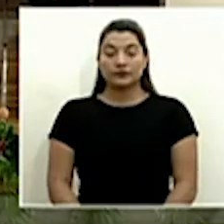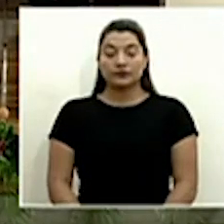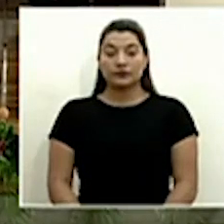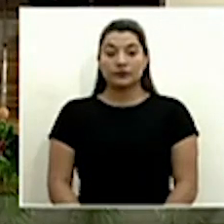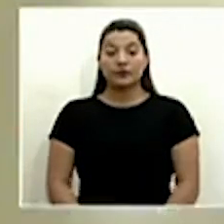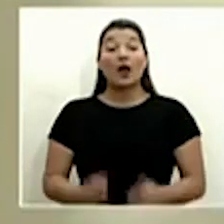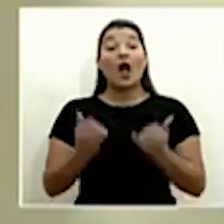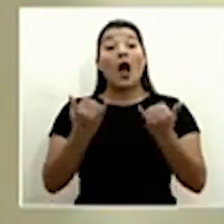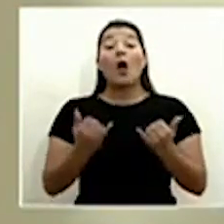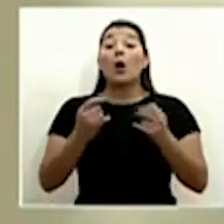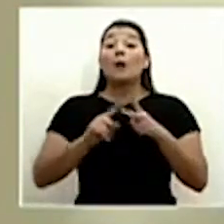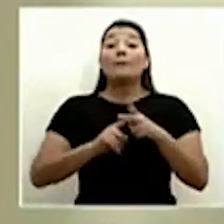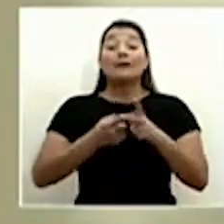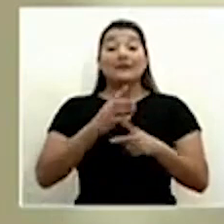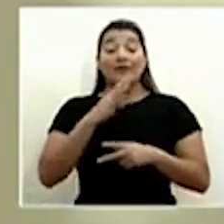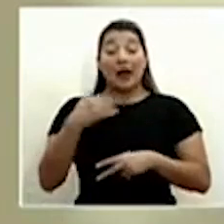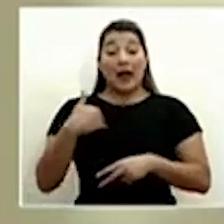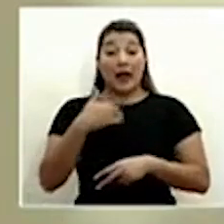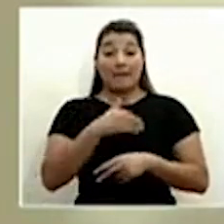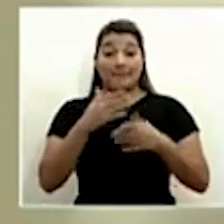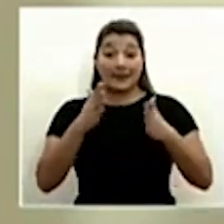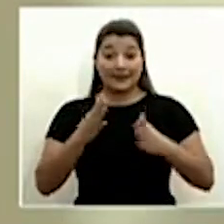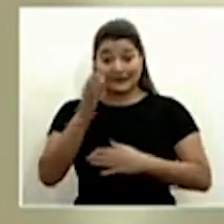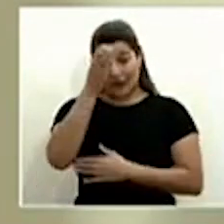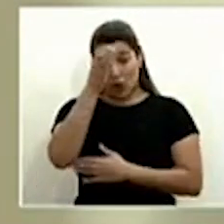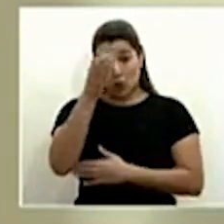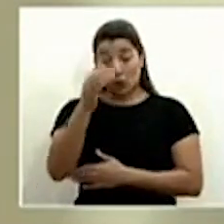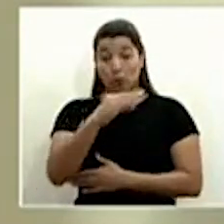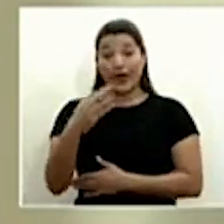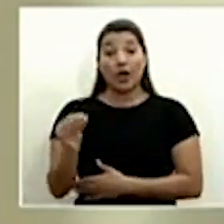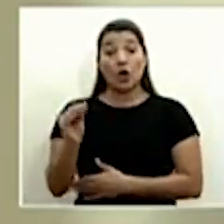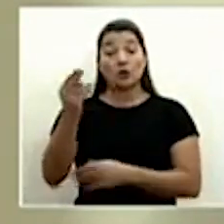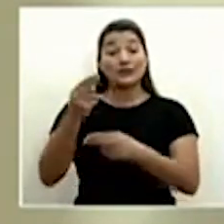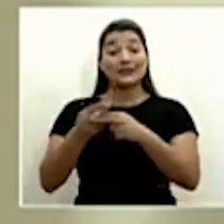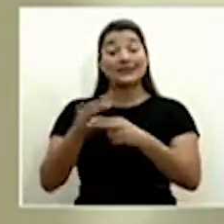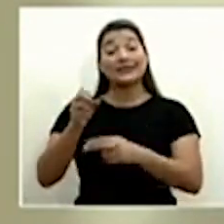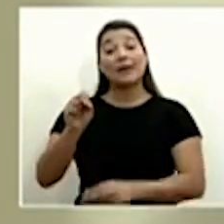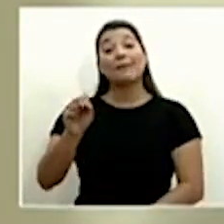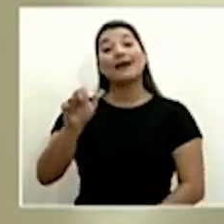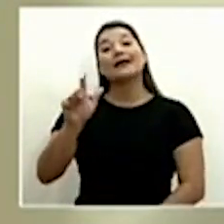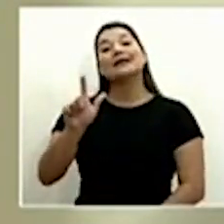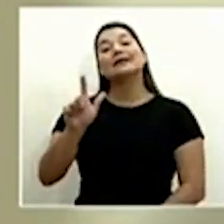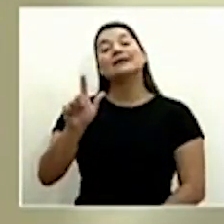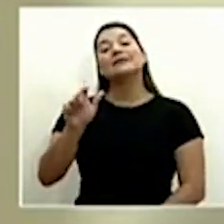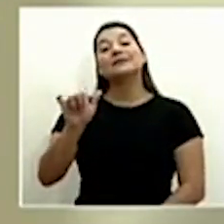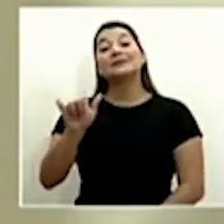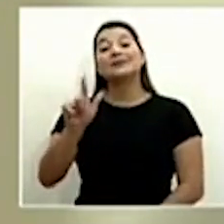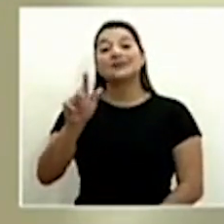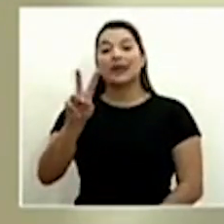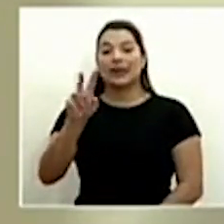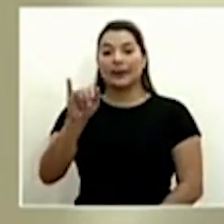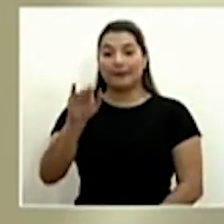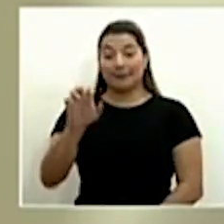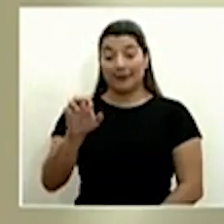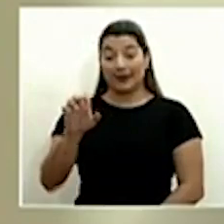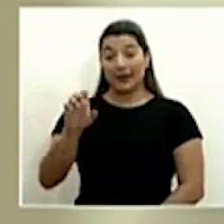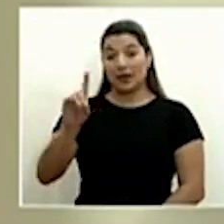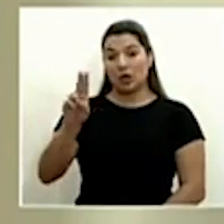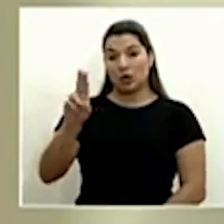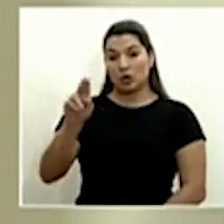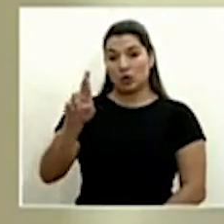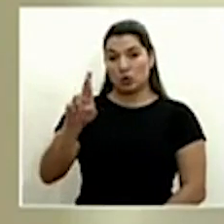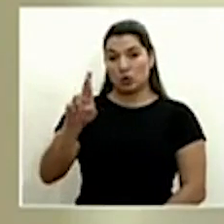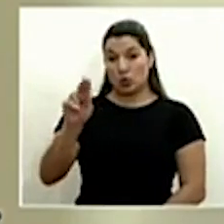Cedemos la palabra a la ministra de Cultura y Juventud, la señora Silvi Durán, quien ofrecerá los detalles de la Teletón